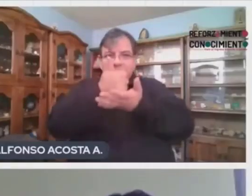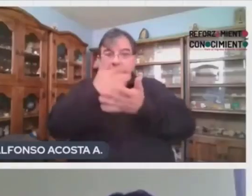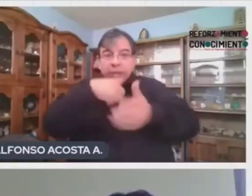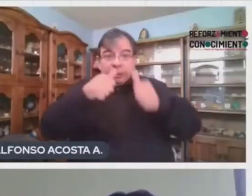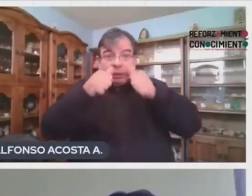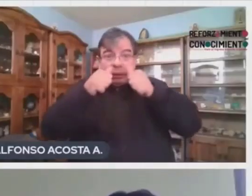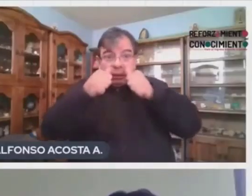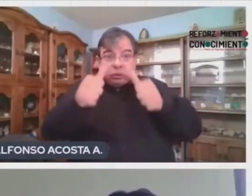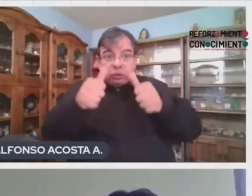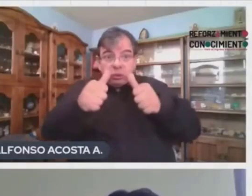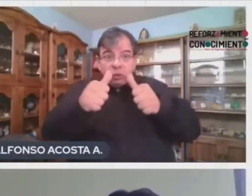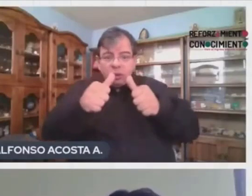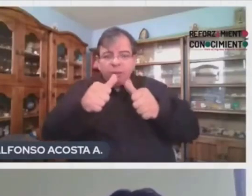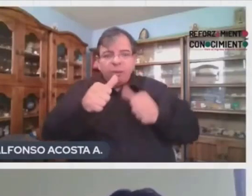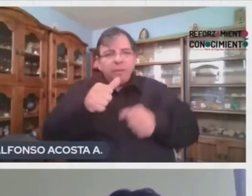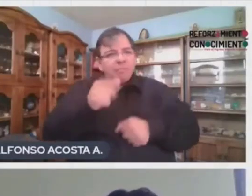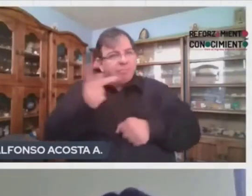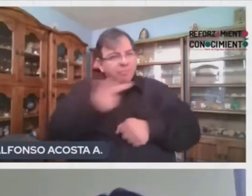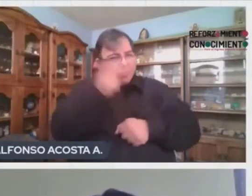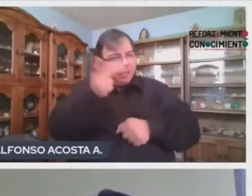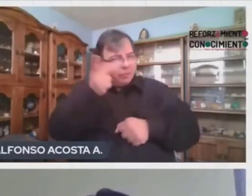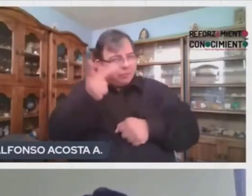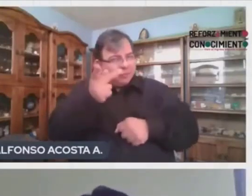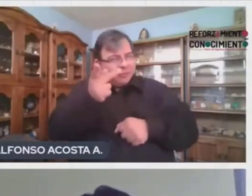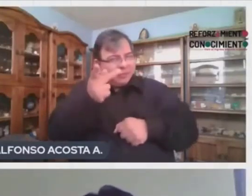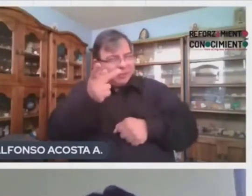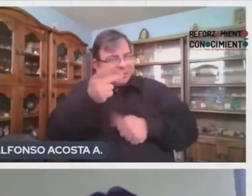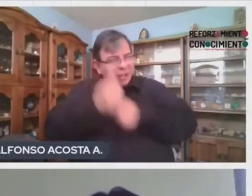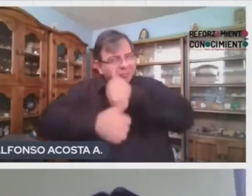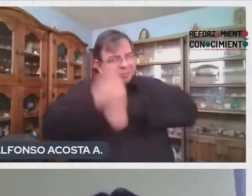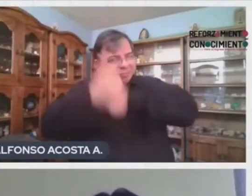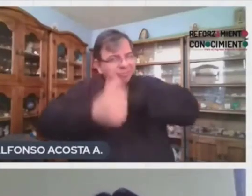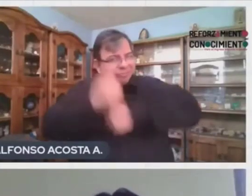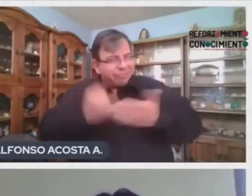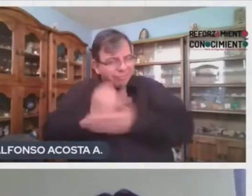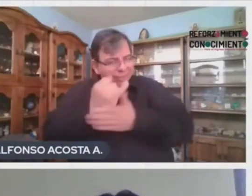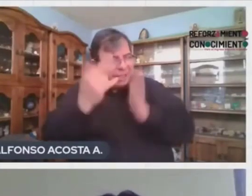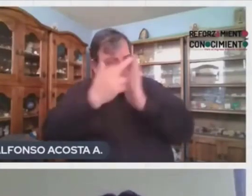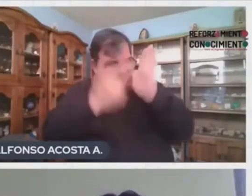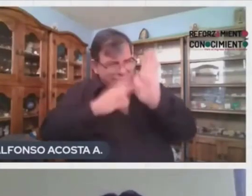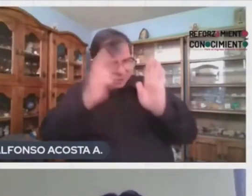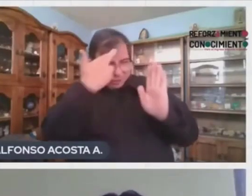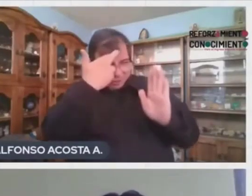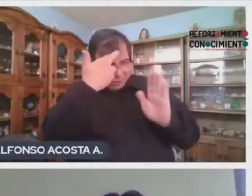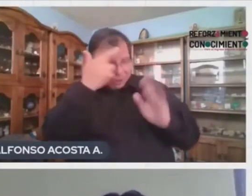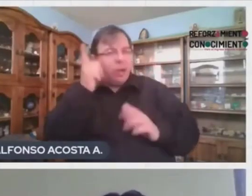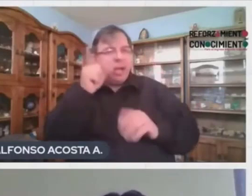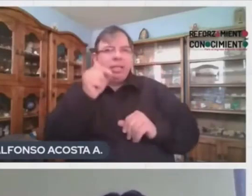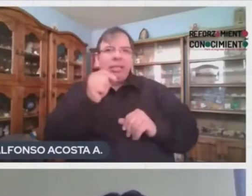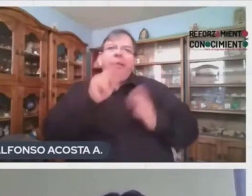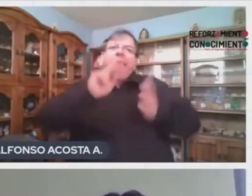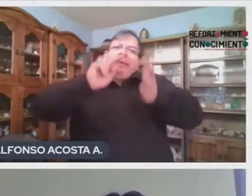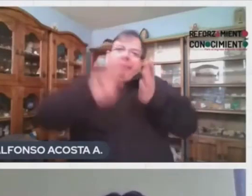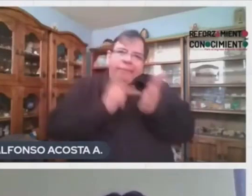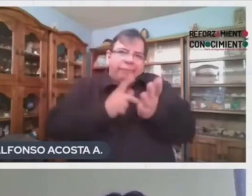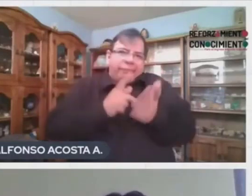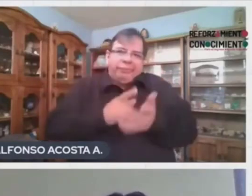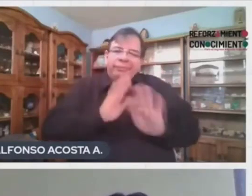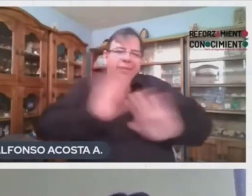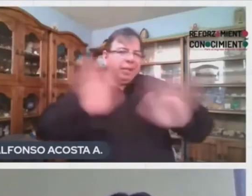atención chicos, porque viene otra pregunta reto. ¿Recuerdan las reglas? Espero que sí, porque no se las voy a recordar esta vez.